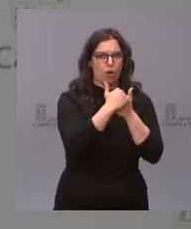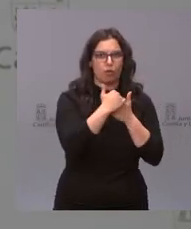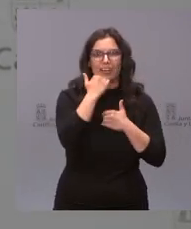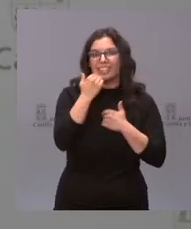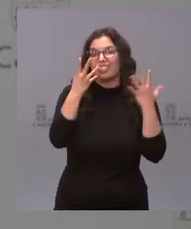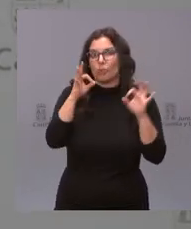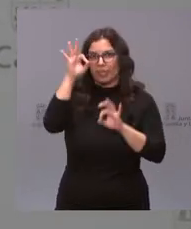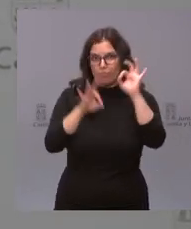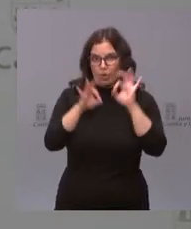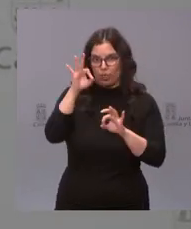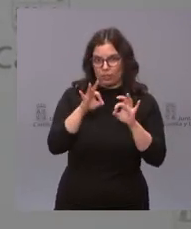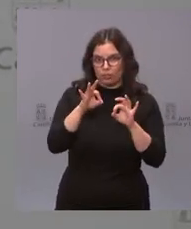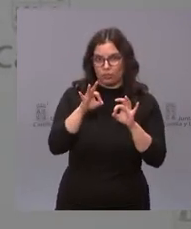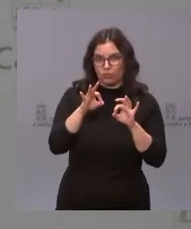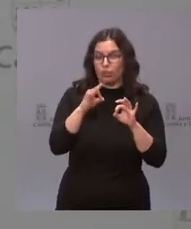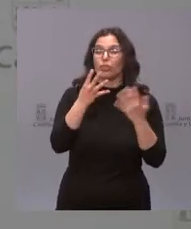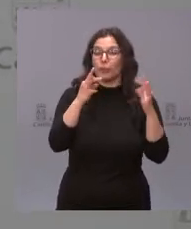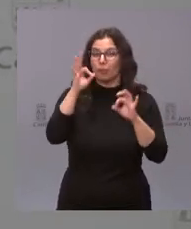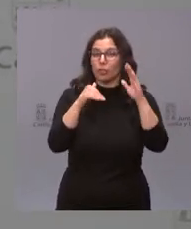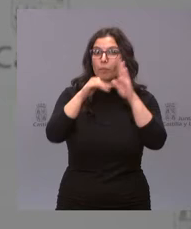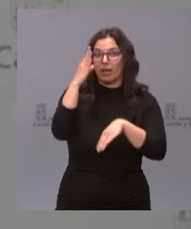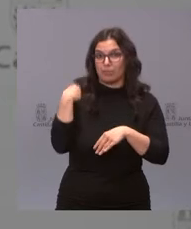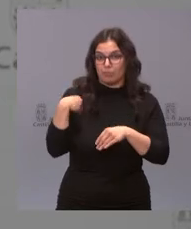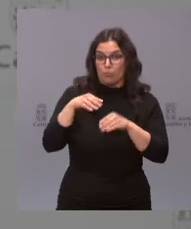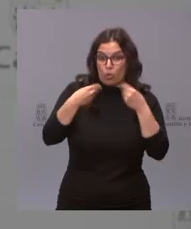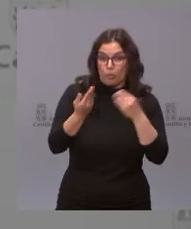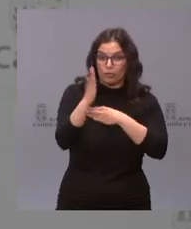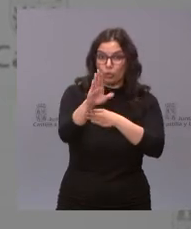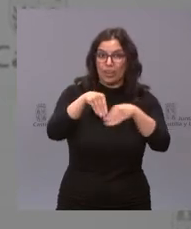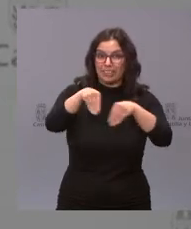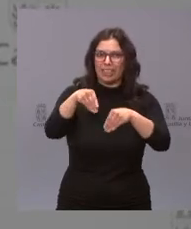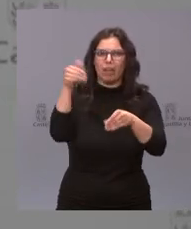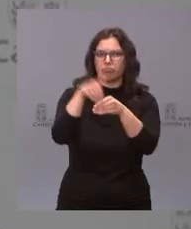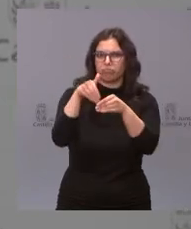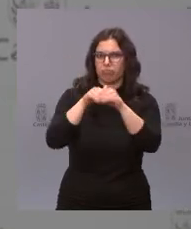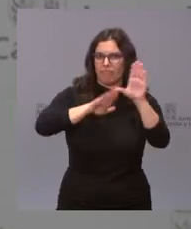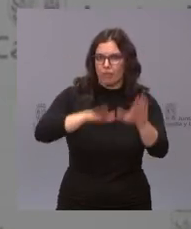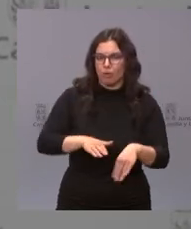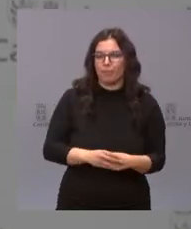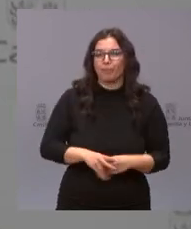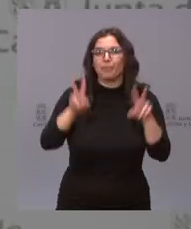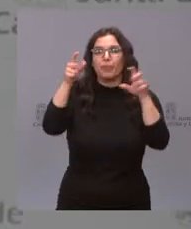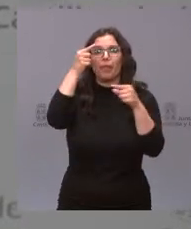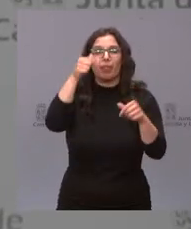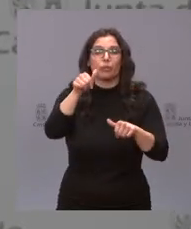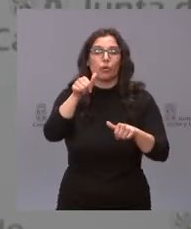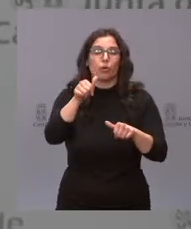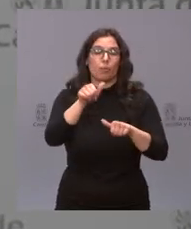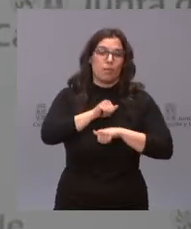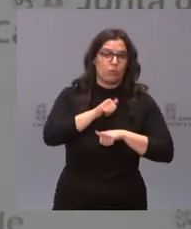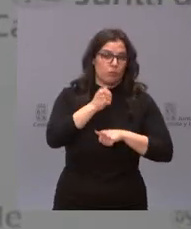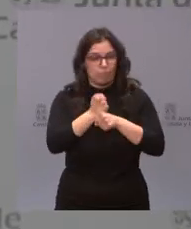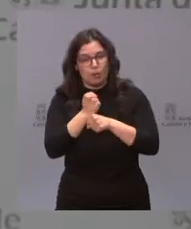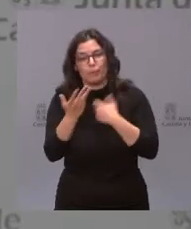90% que fue la votación que se tuvo en el documento de estrategia. Y respecto a los datos de empleo es evidente que por